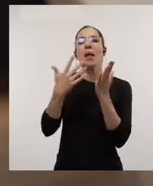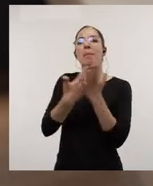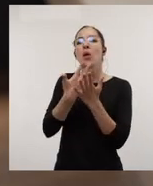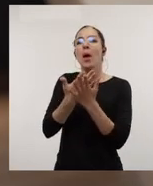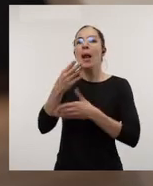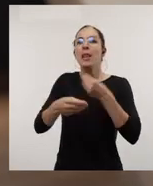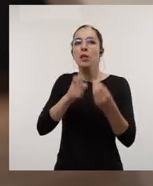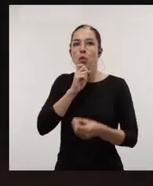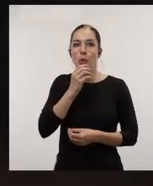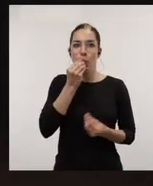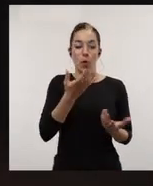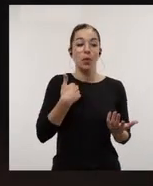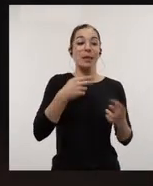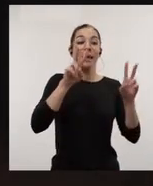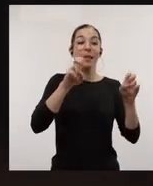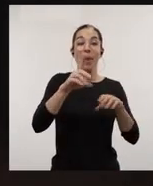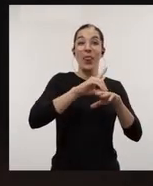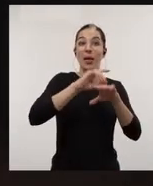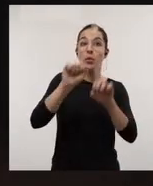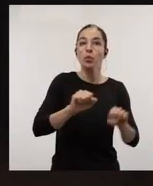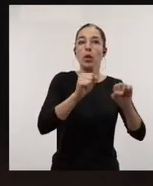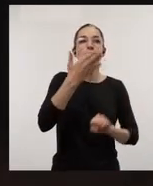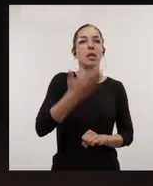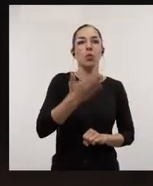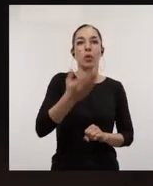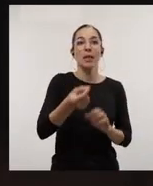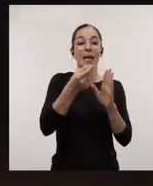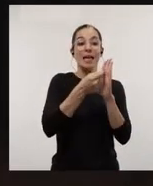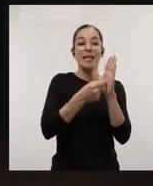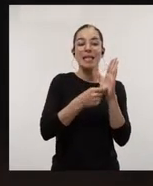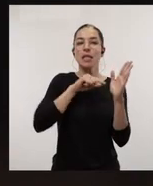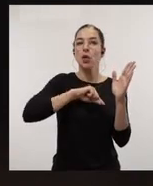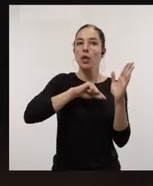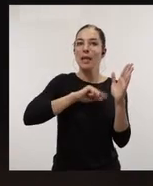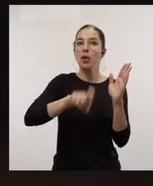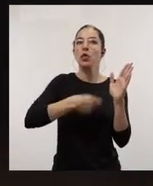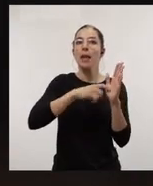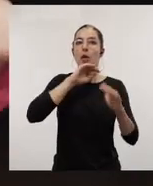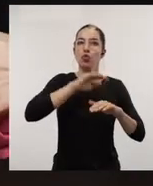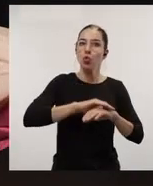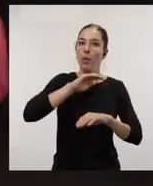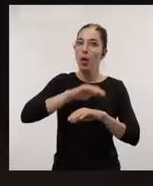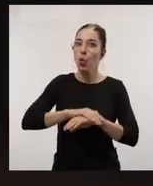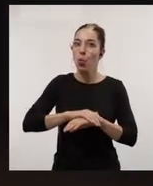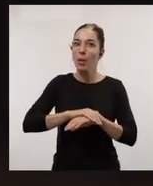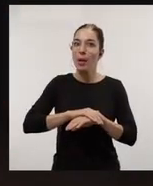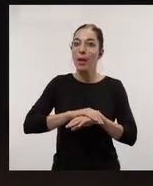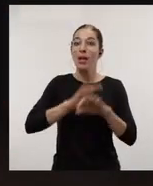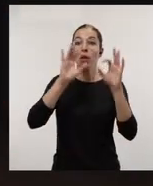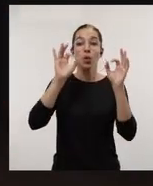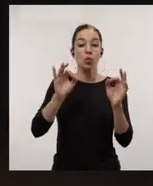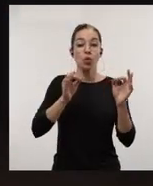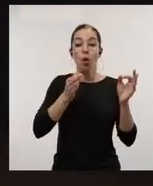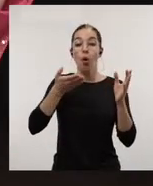dentro del manual? Pues mira, a nivel de protección de datos es muy importante que se cumplan los requisitos éticos y legales y estos tienen que